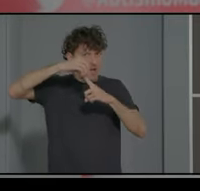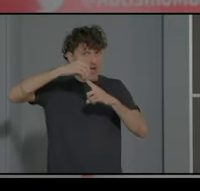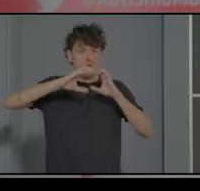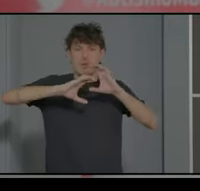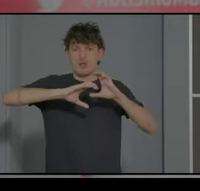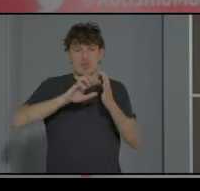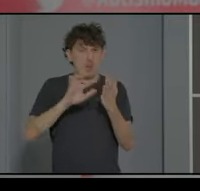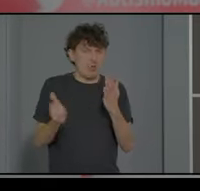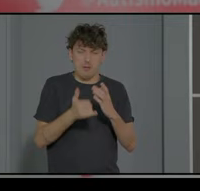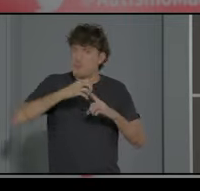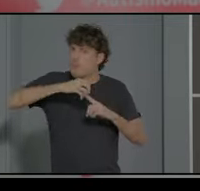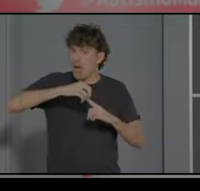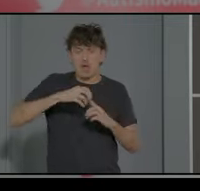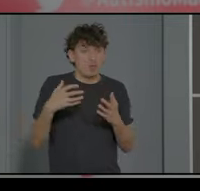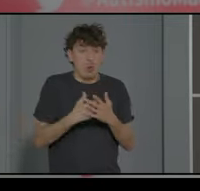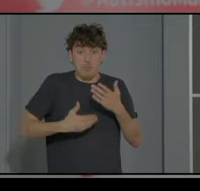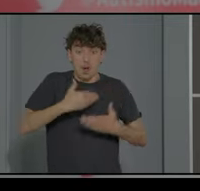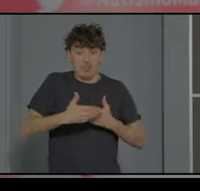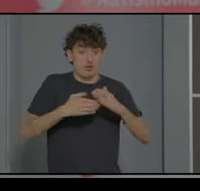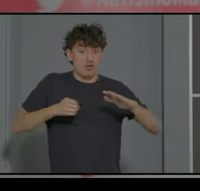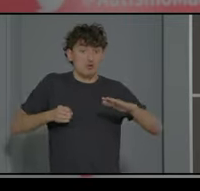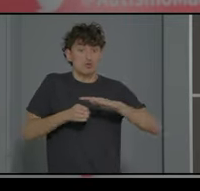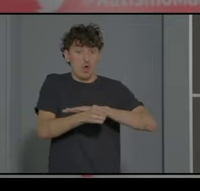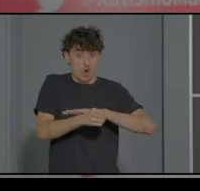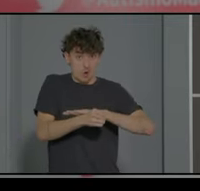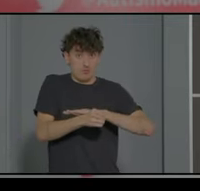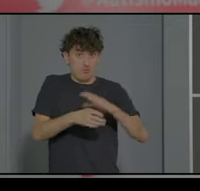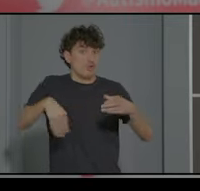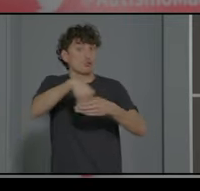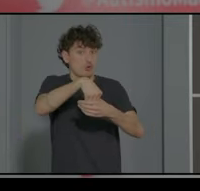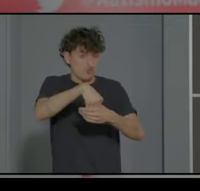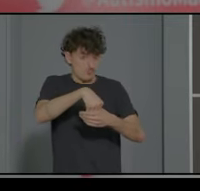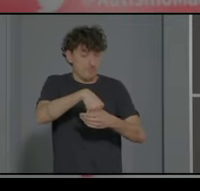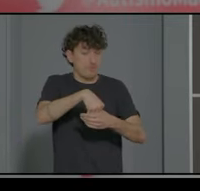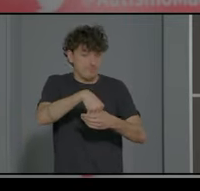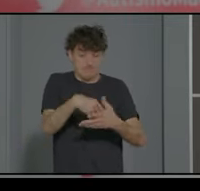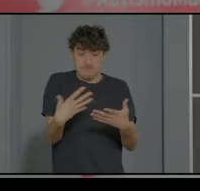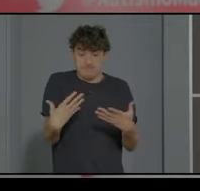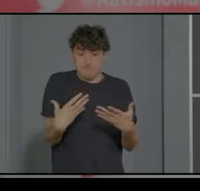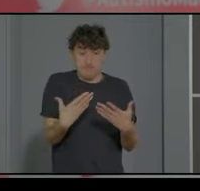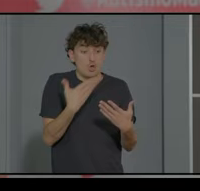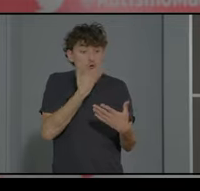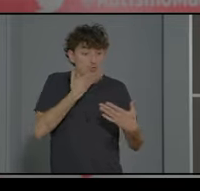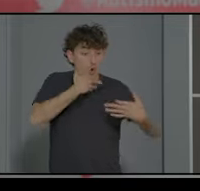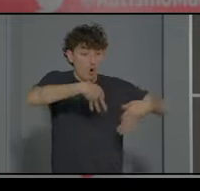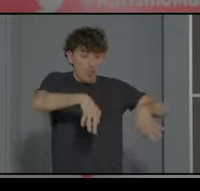todos los que hemos hecho procesos de inclusión y hemos trabajado con chicos con TEA en ordinaria